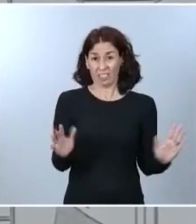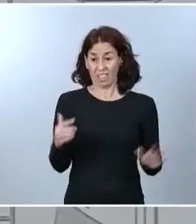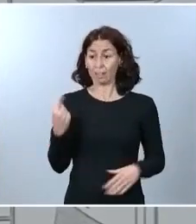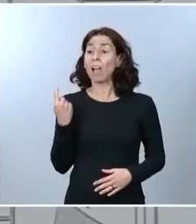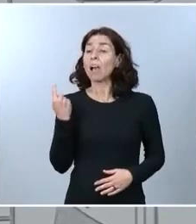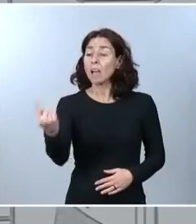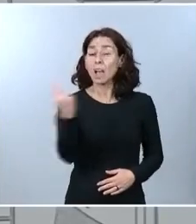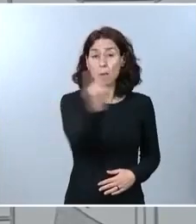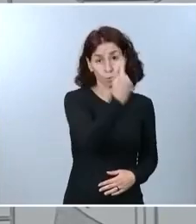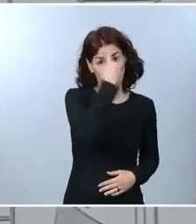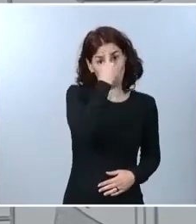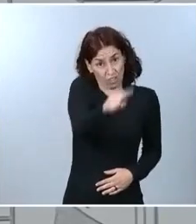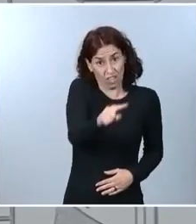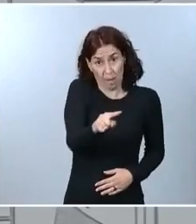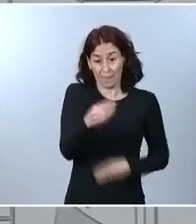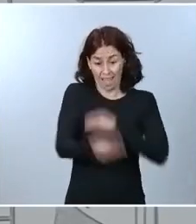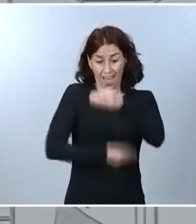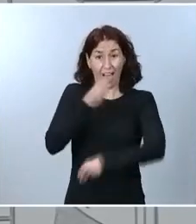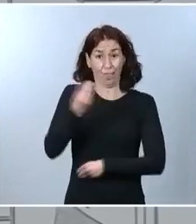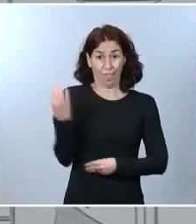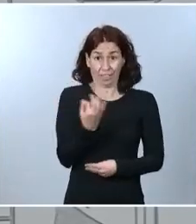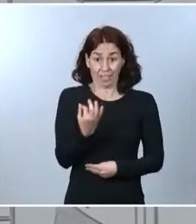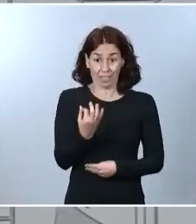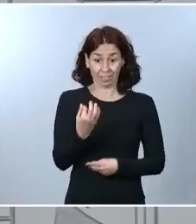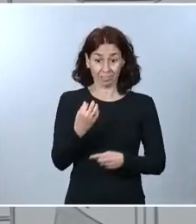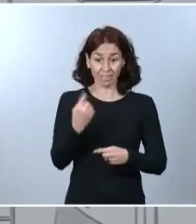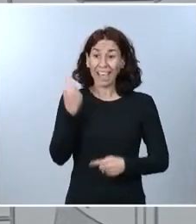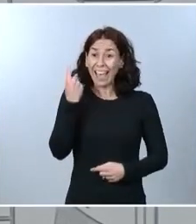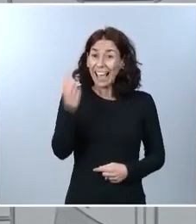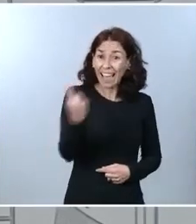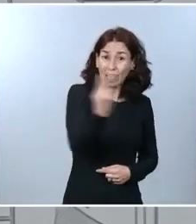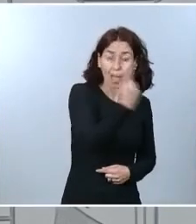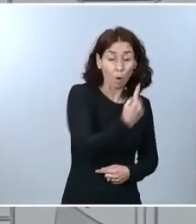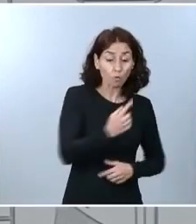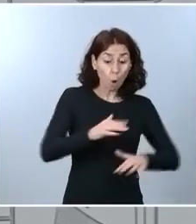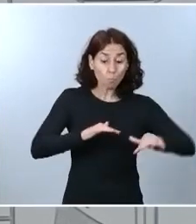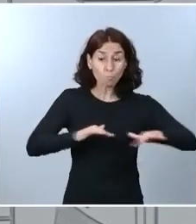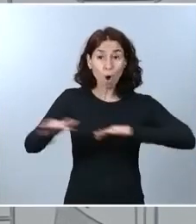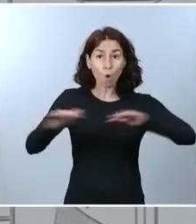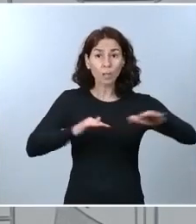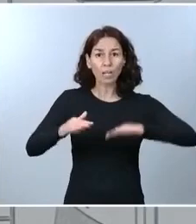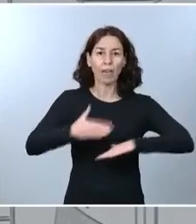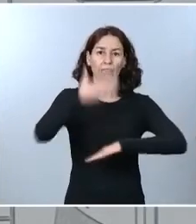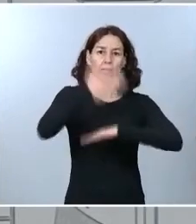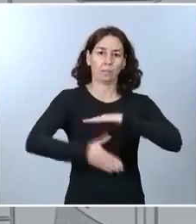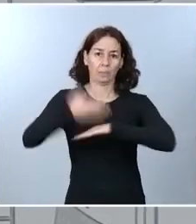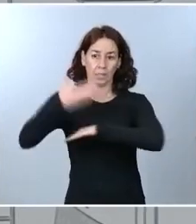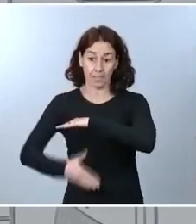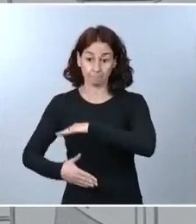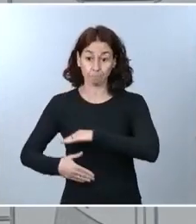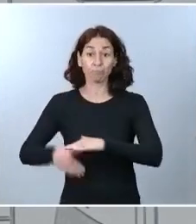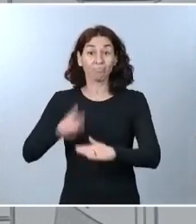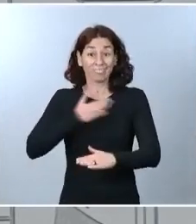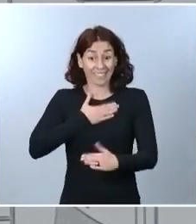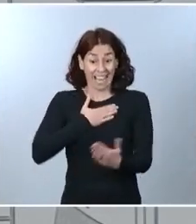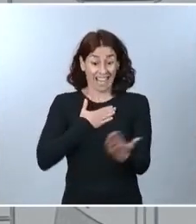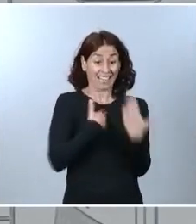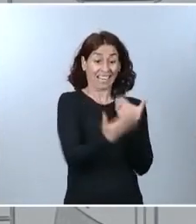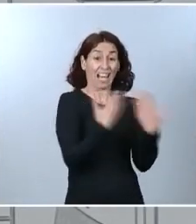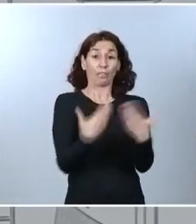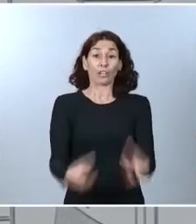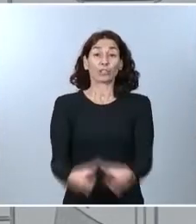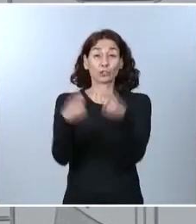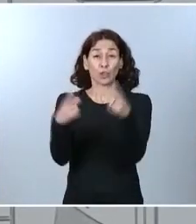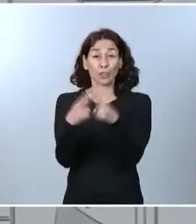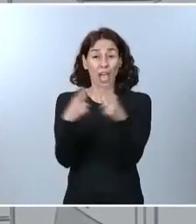movilidad, que tenemos que hacer es reducir nuestra relación social y para eso no necesitamos un estado de alarma, para eso